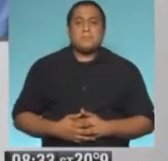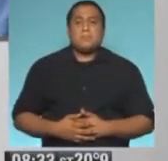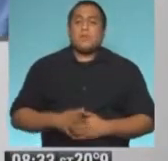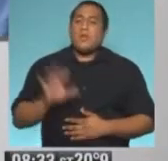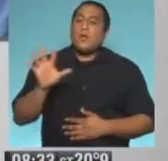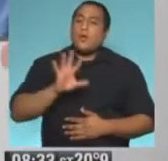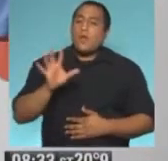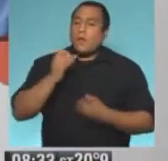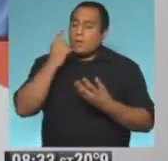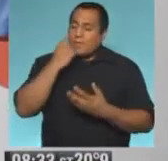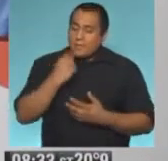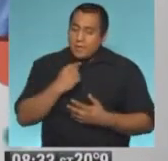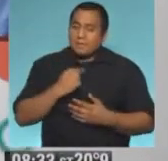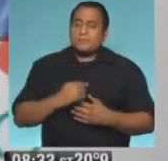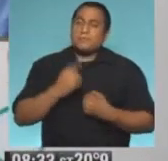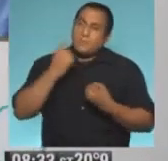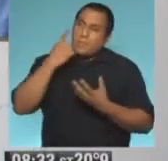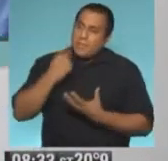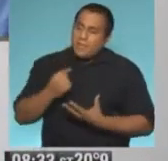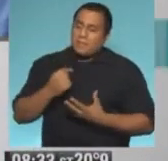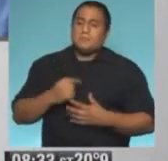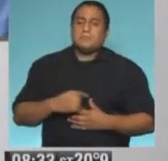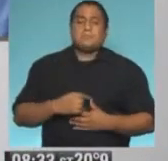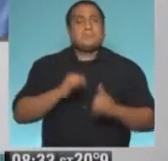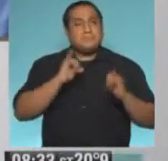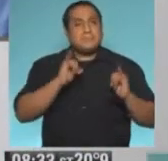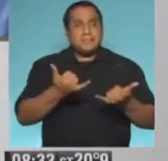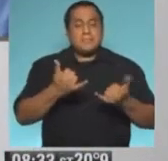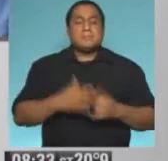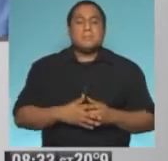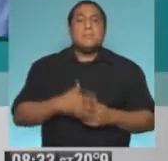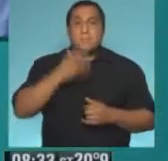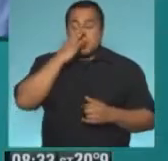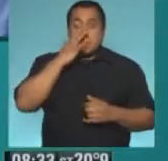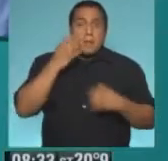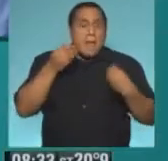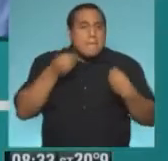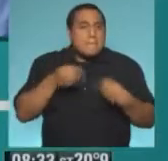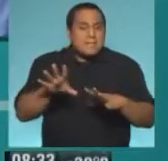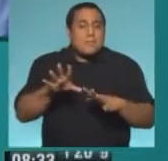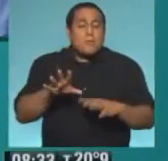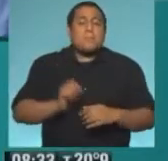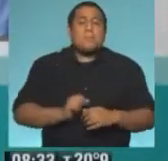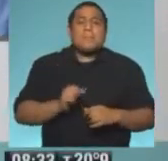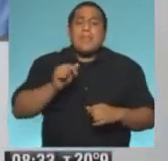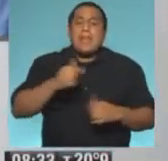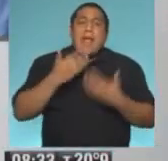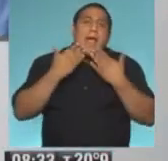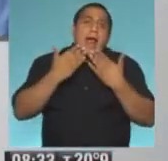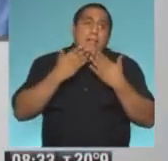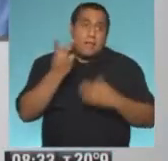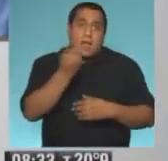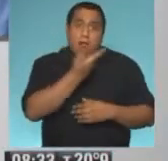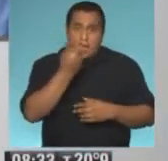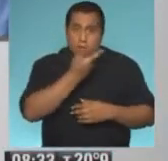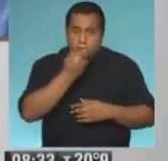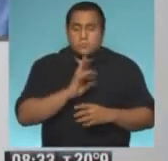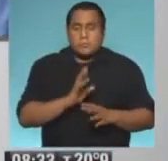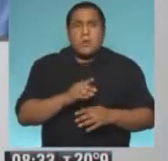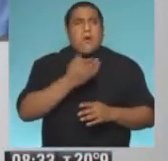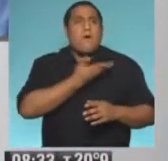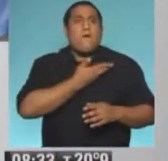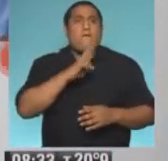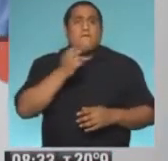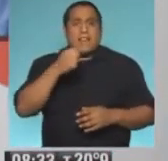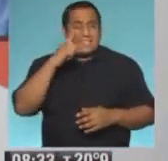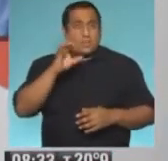Buen día, buenos días. Sí. Bueno, arrancamos, Francisco, les agradezco a los dos, pero Francisco, vos